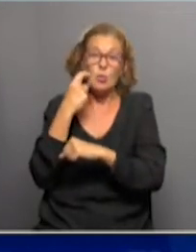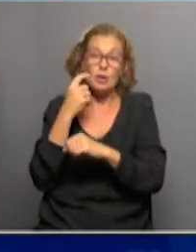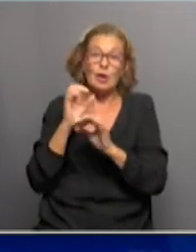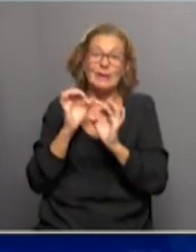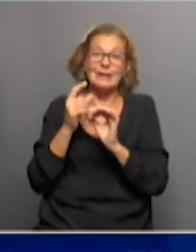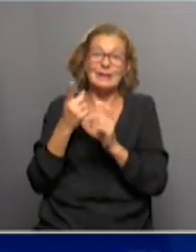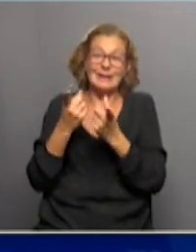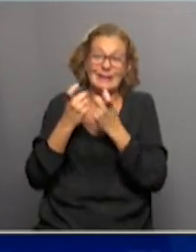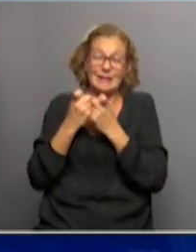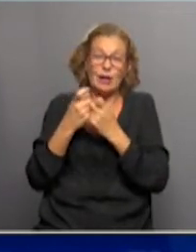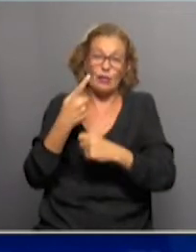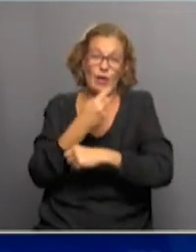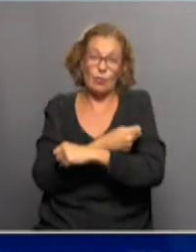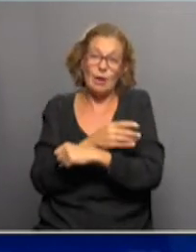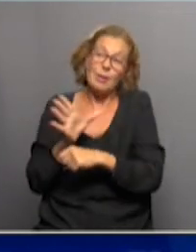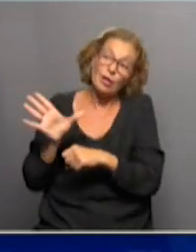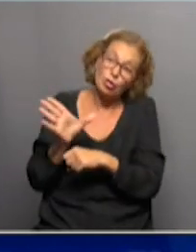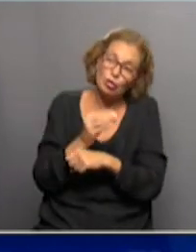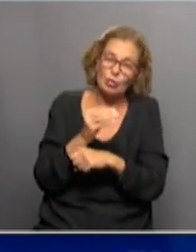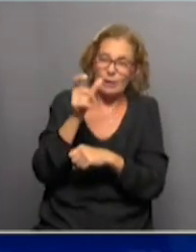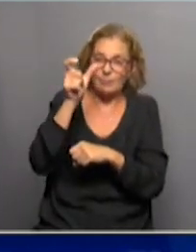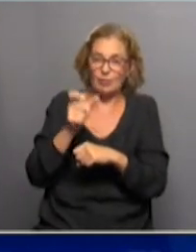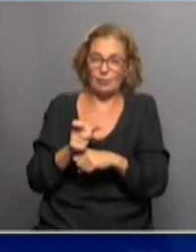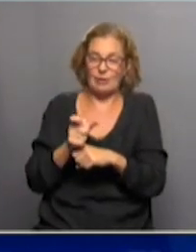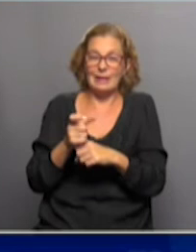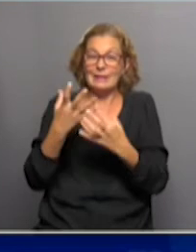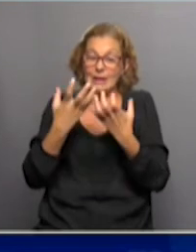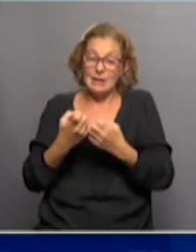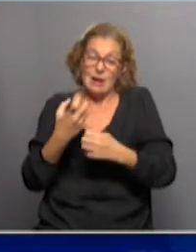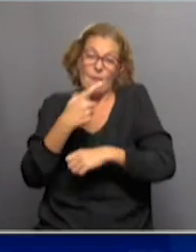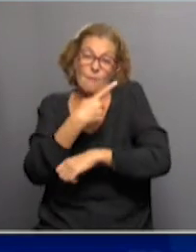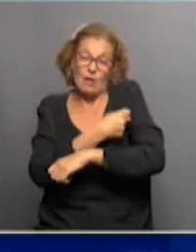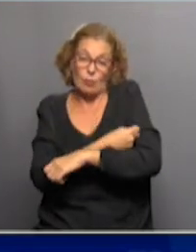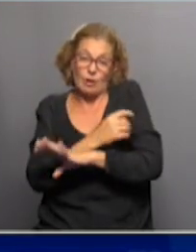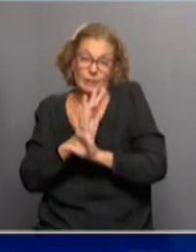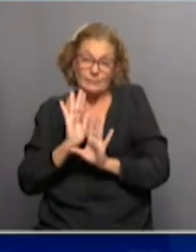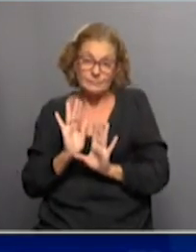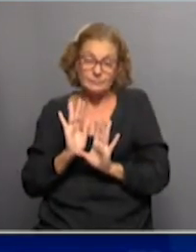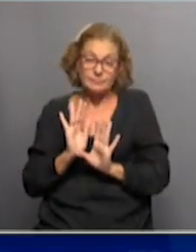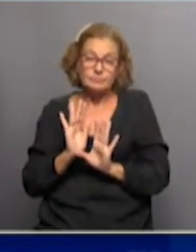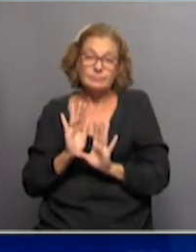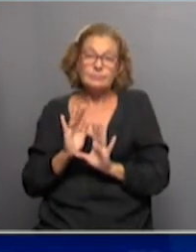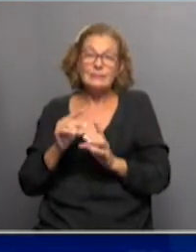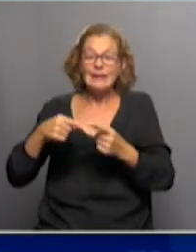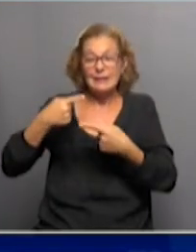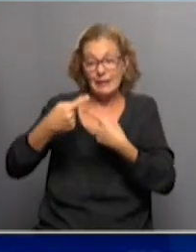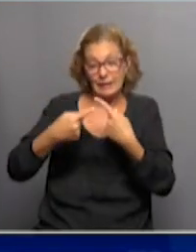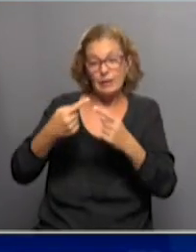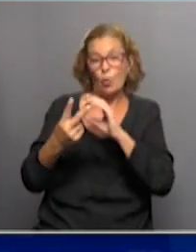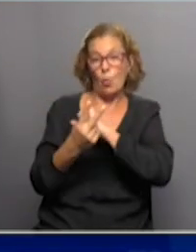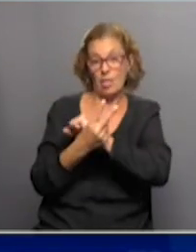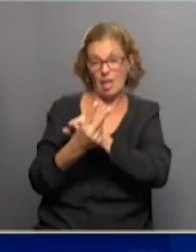y suficiente de vacunas para todas aquellas personas que se quieran vacunar, mantener las medidas,